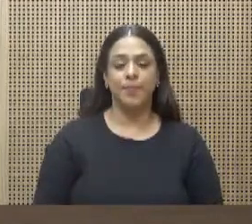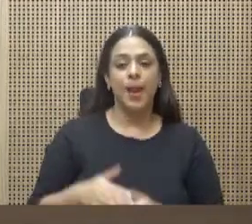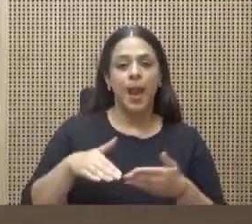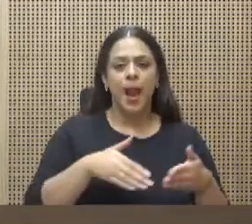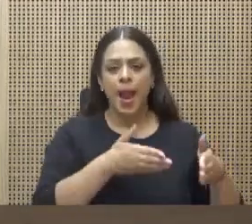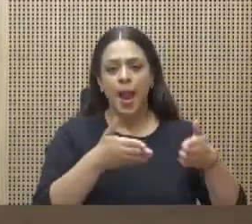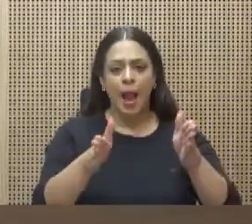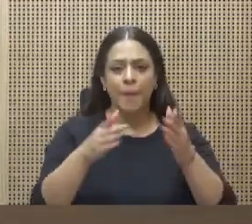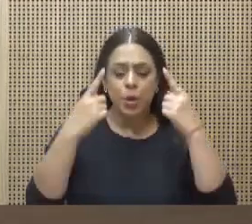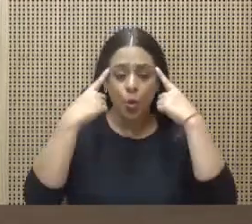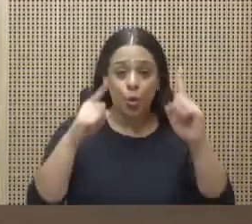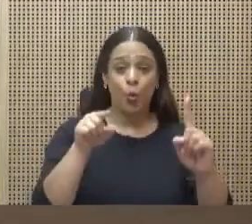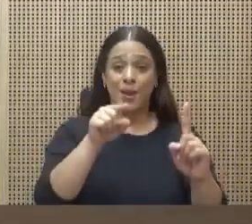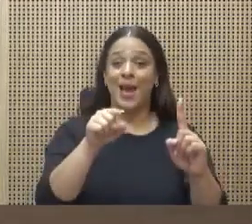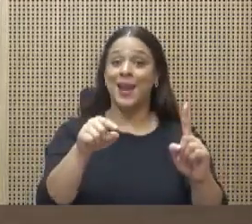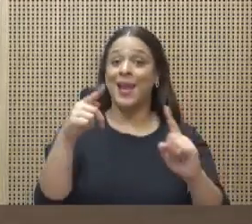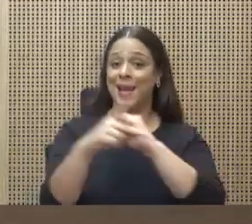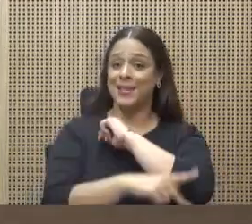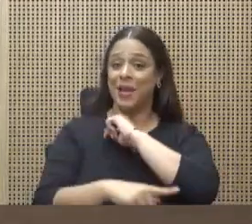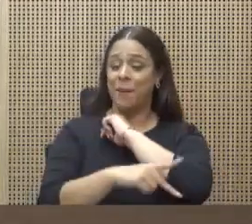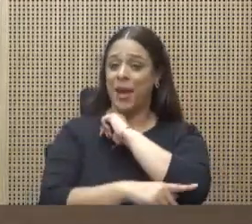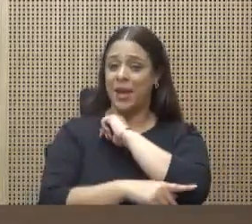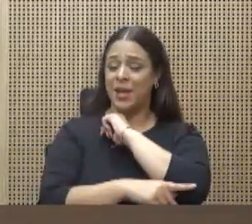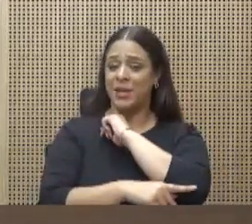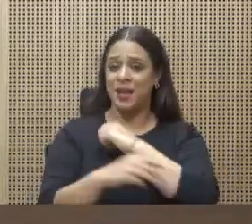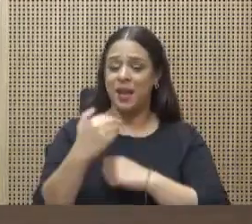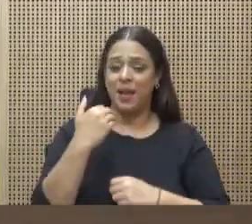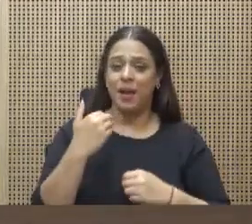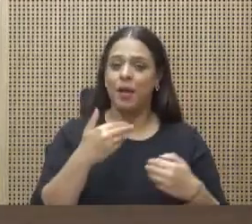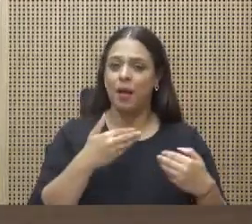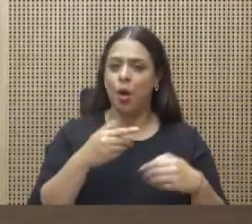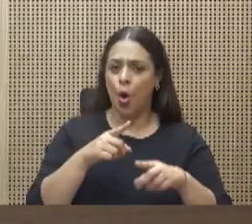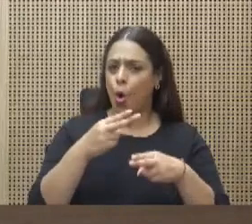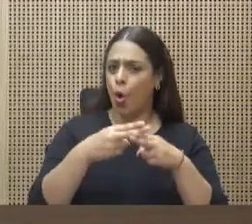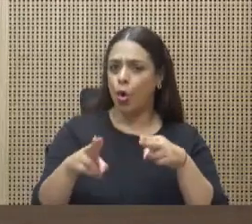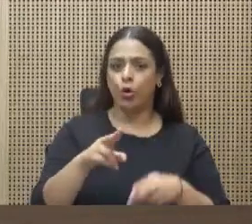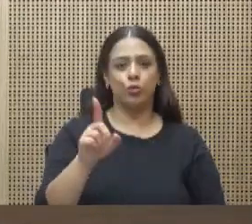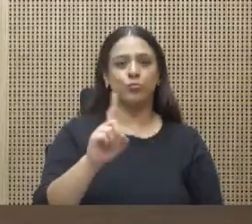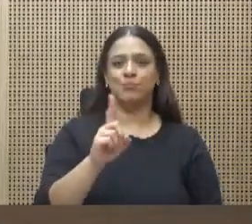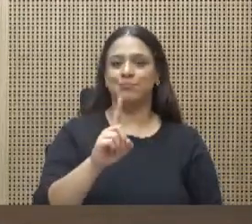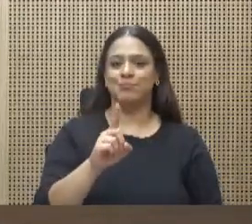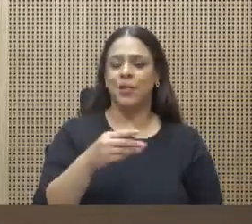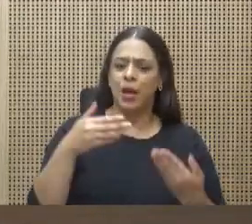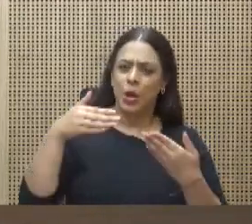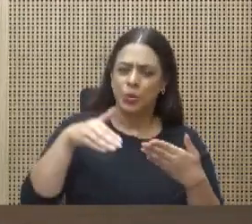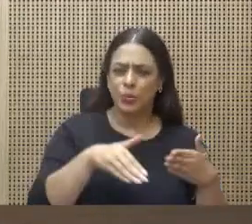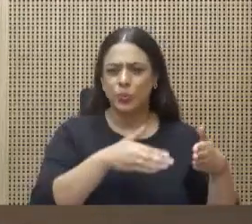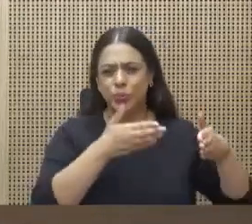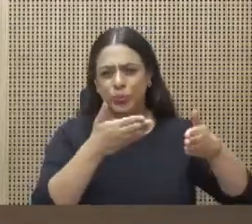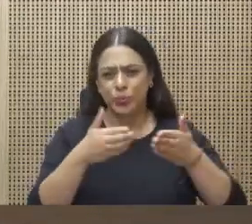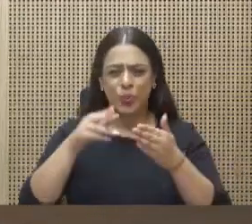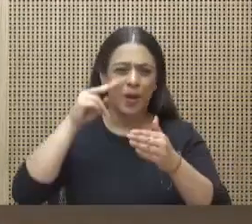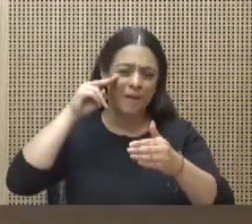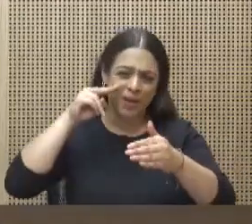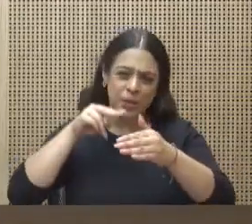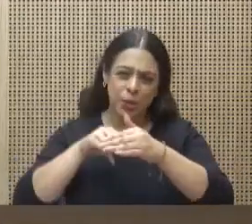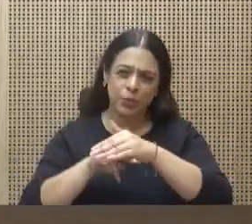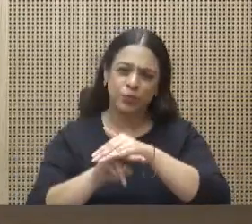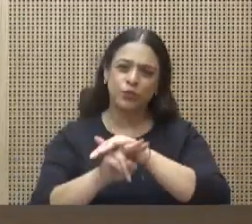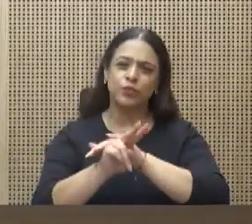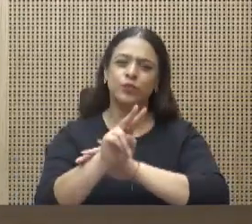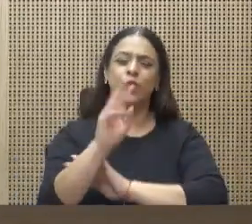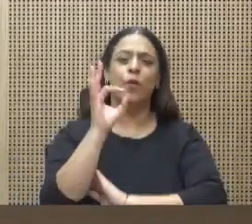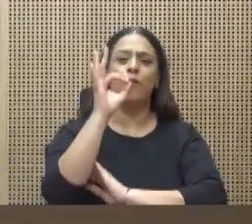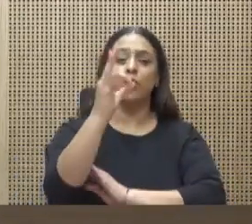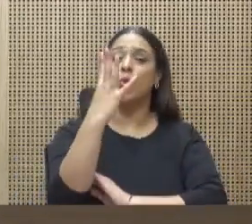larga, señores y señoras. Entendemos que es una visión de largo plazo y que en cuatro años no se endereza lo que ha